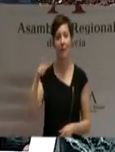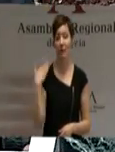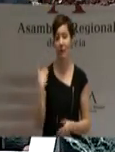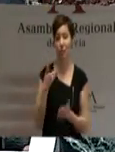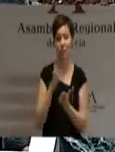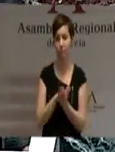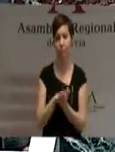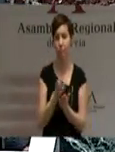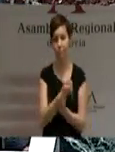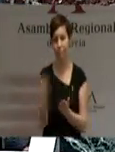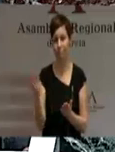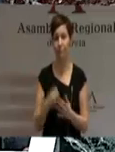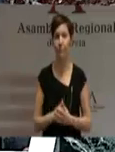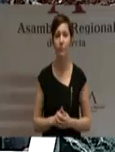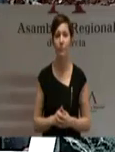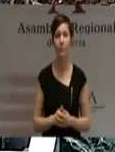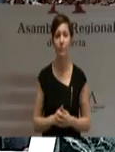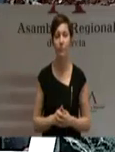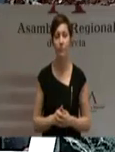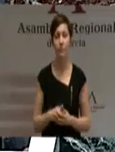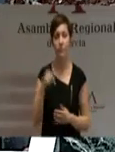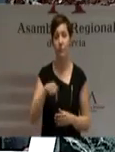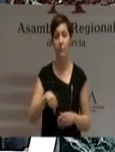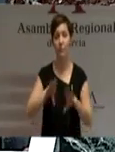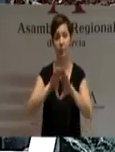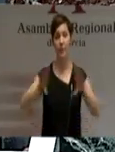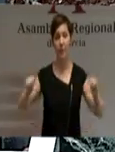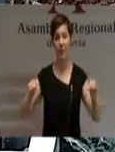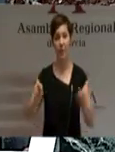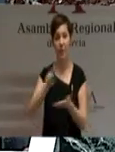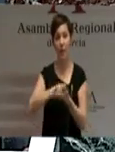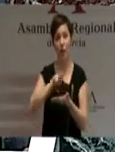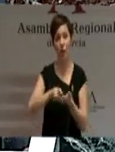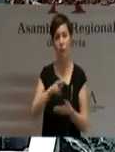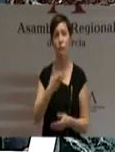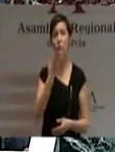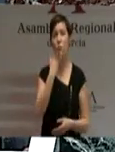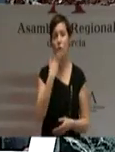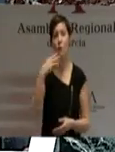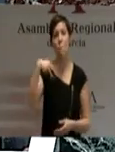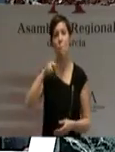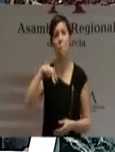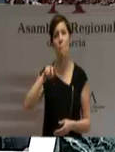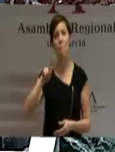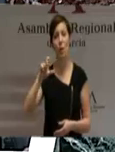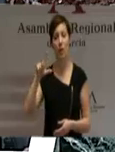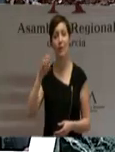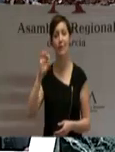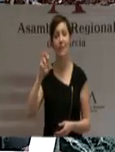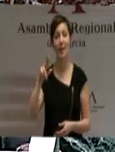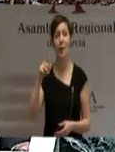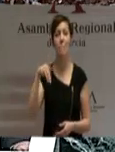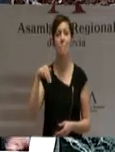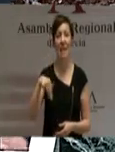otros. En esta Asamblea Regional he conocido a los presidentes Manuel Tera, Miguel Navarro,